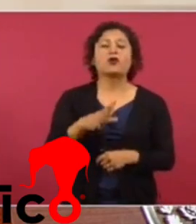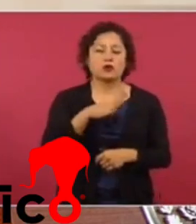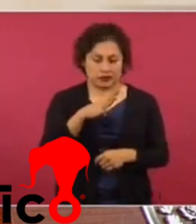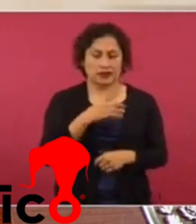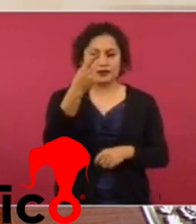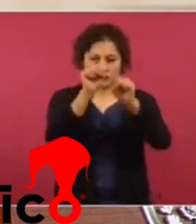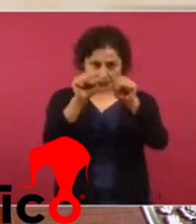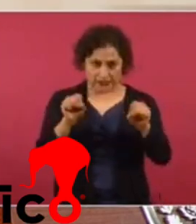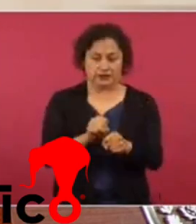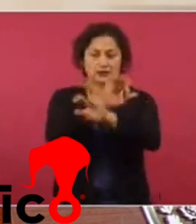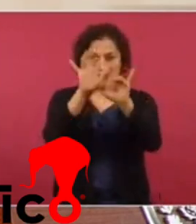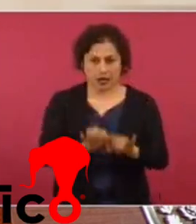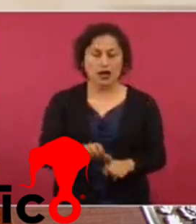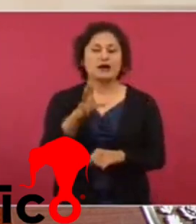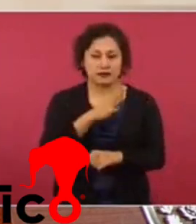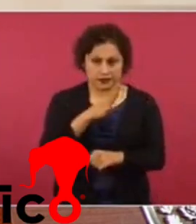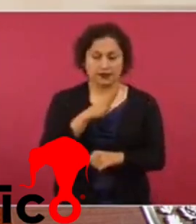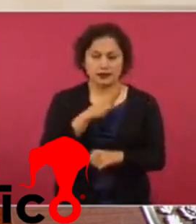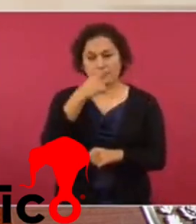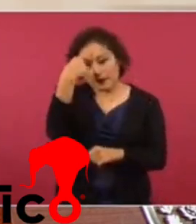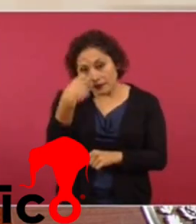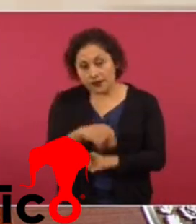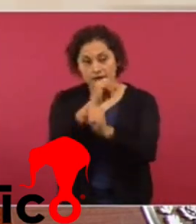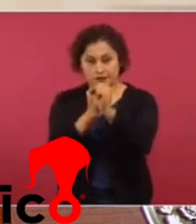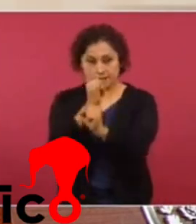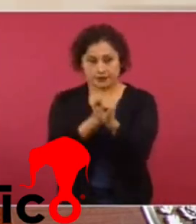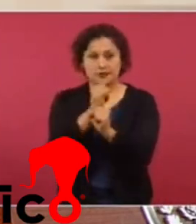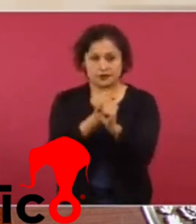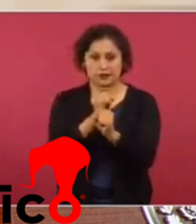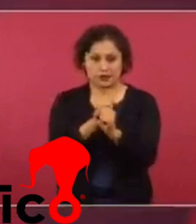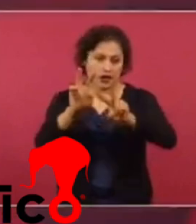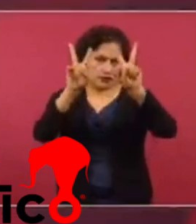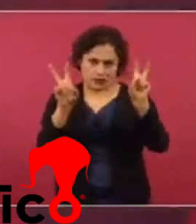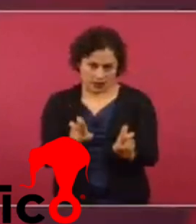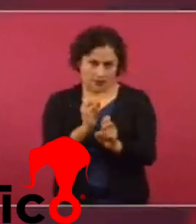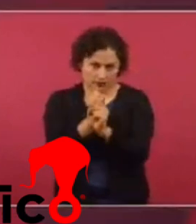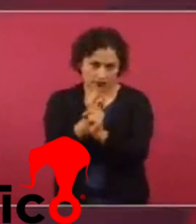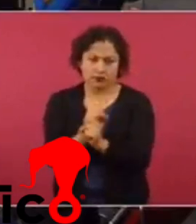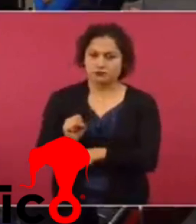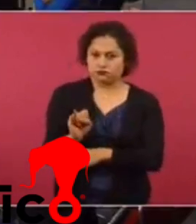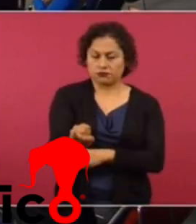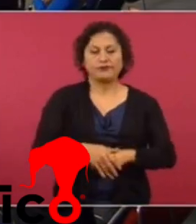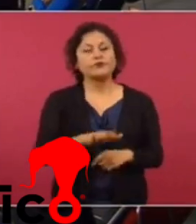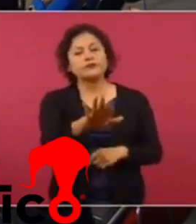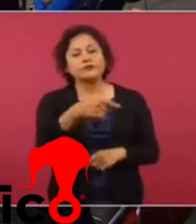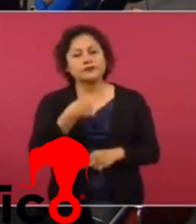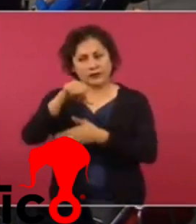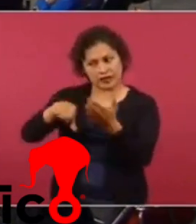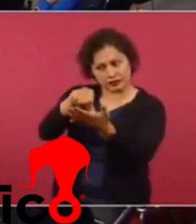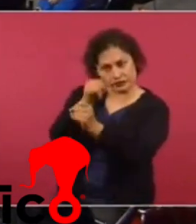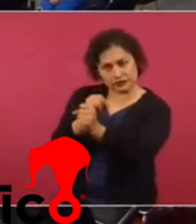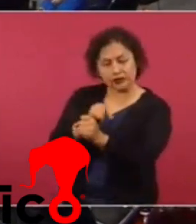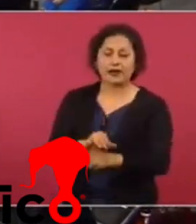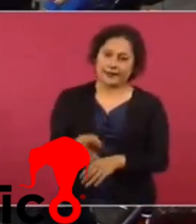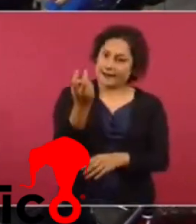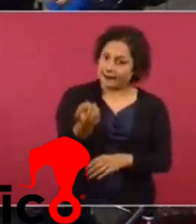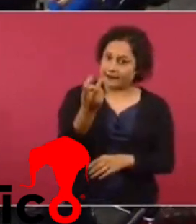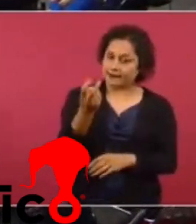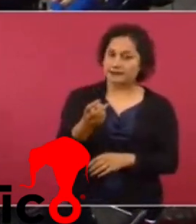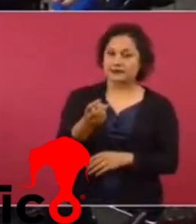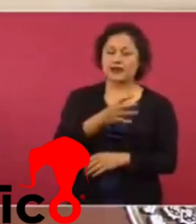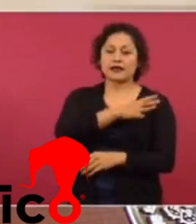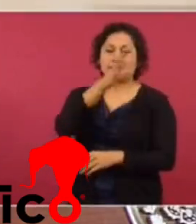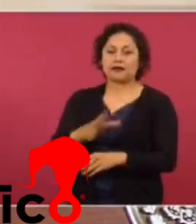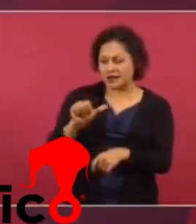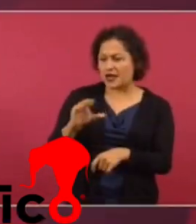sistema de investigación para la inteligencia, sí. ¿Y este centro de inteligencia? Sí, ese es el que maneja el general